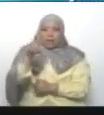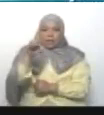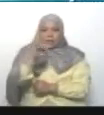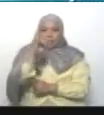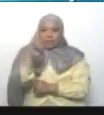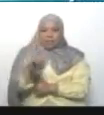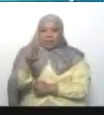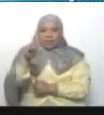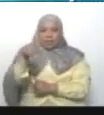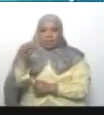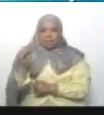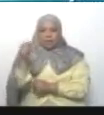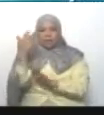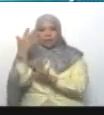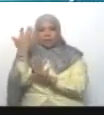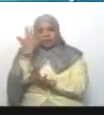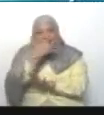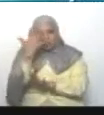Se le fue el yoyo.